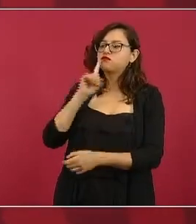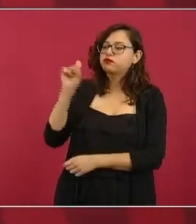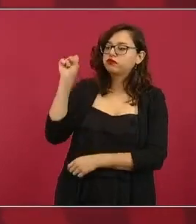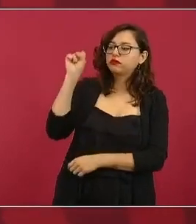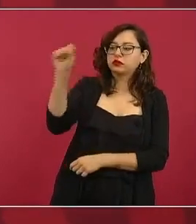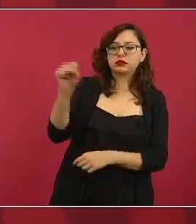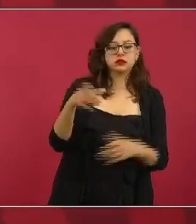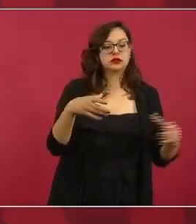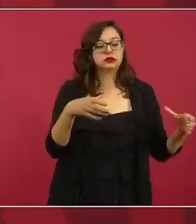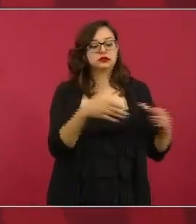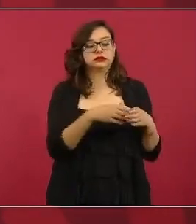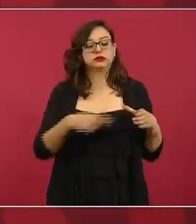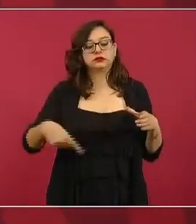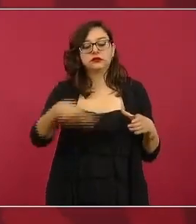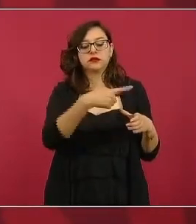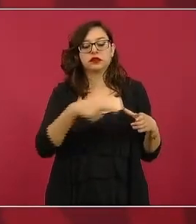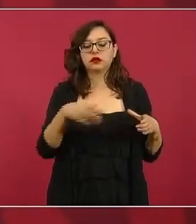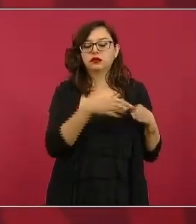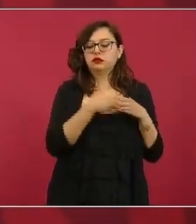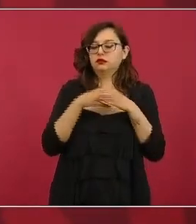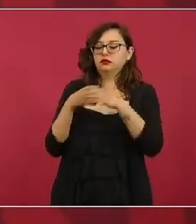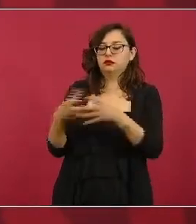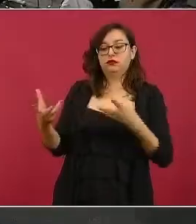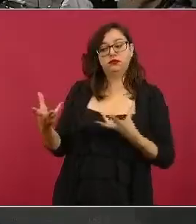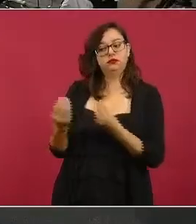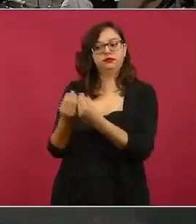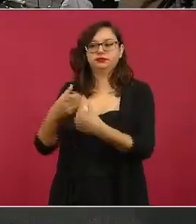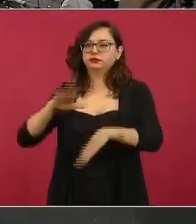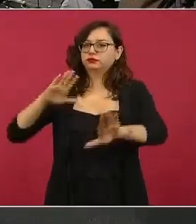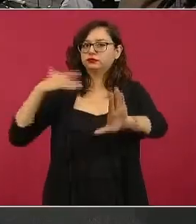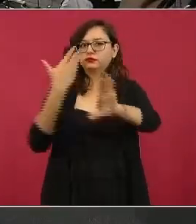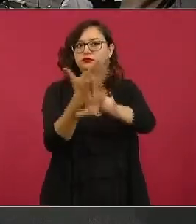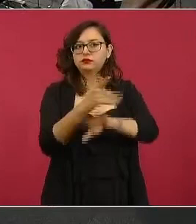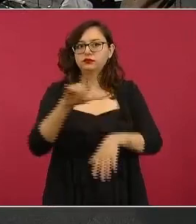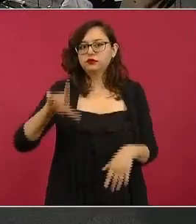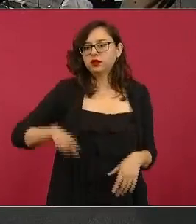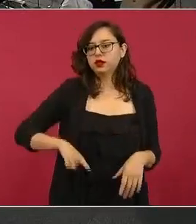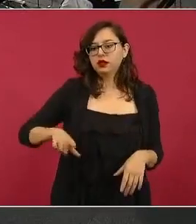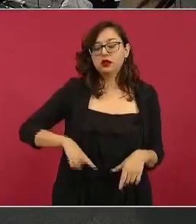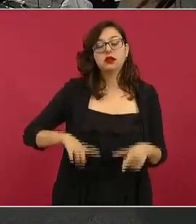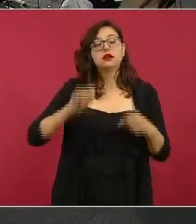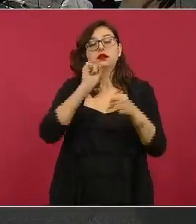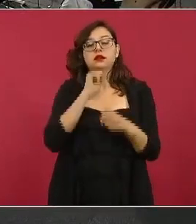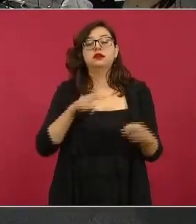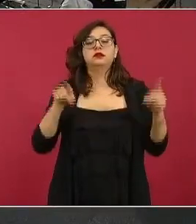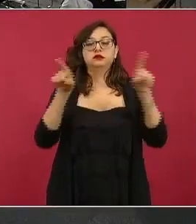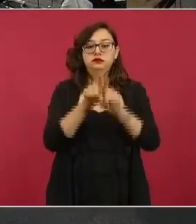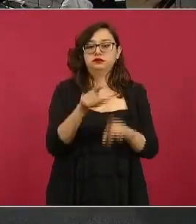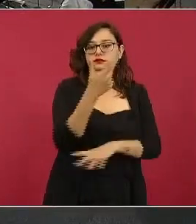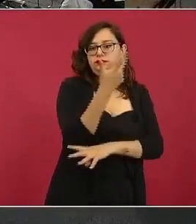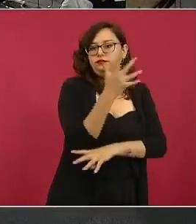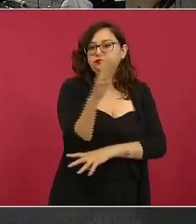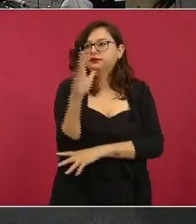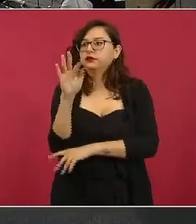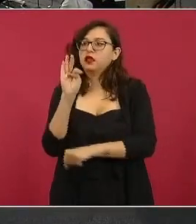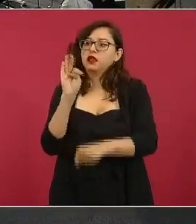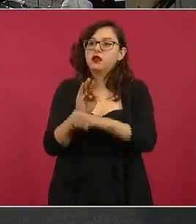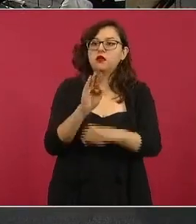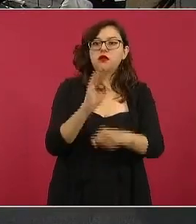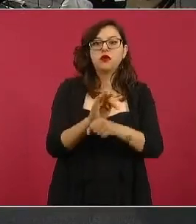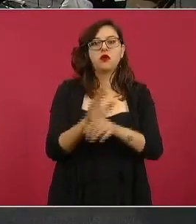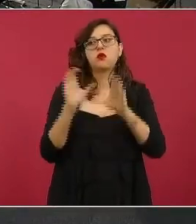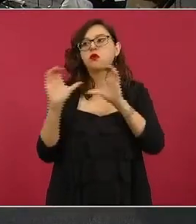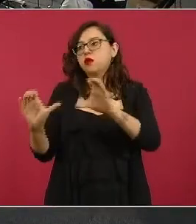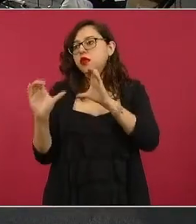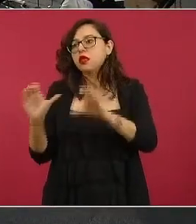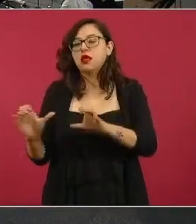pseudo ambientalistas ayer que estuve en la península de Yucatán lo mismo